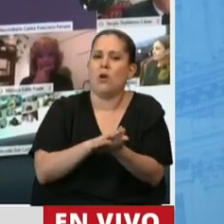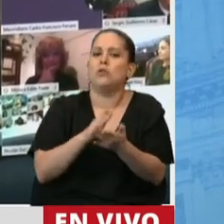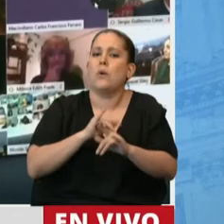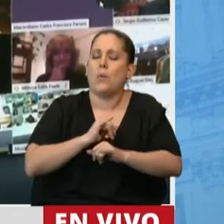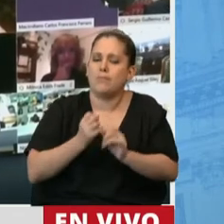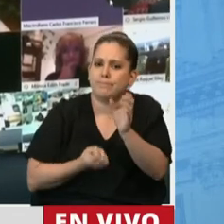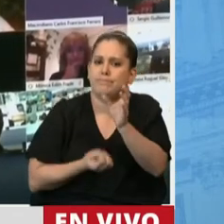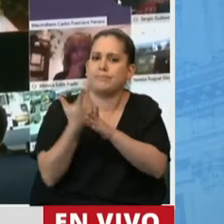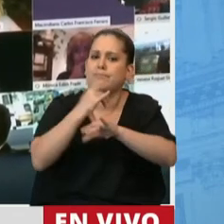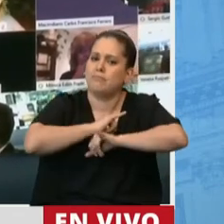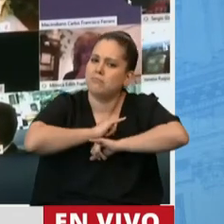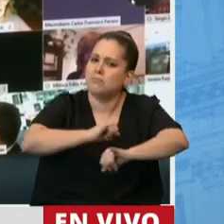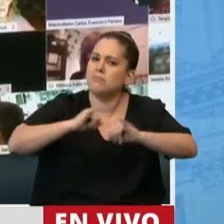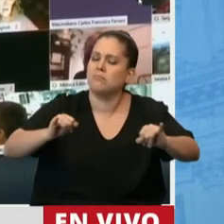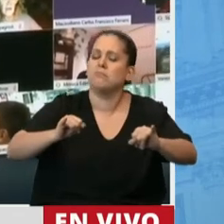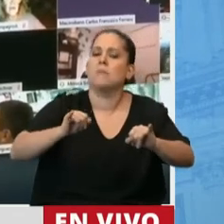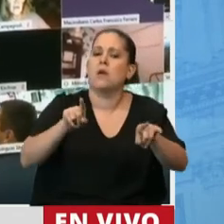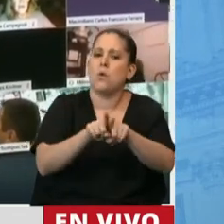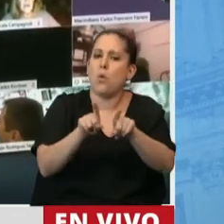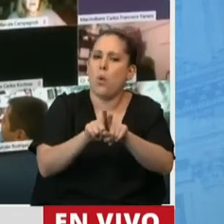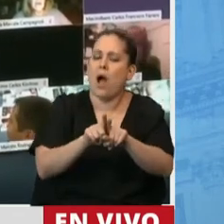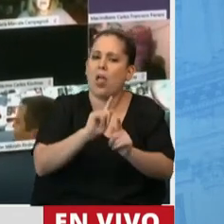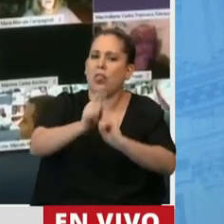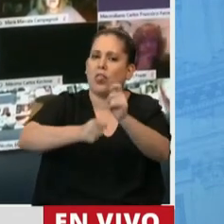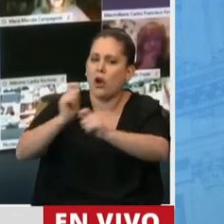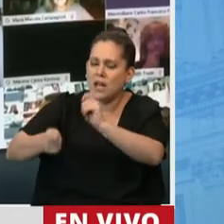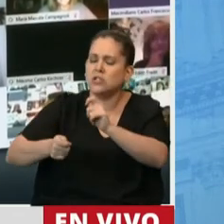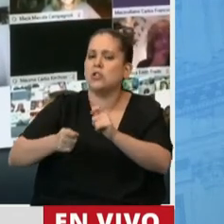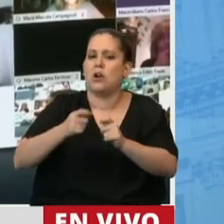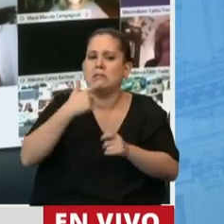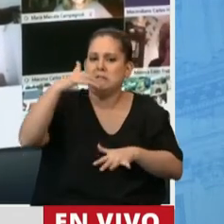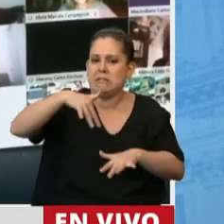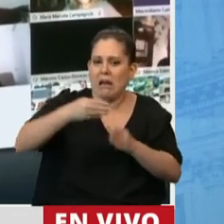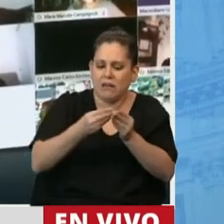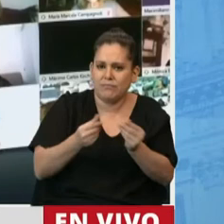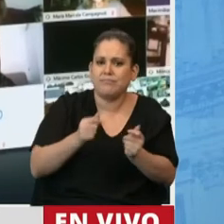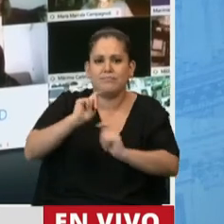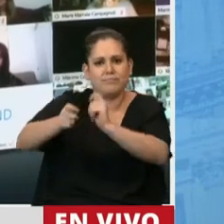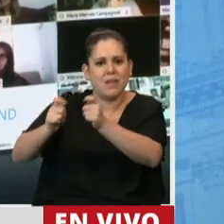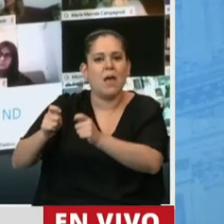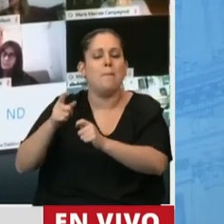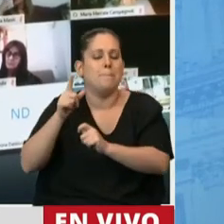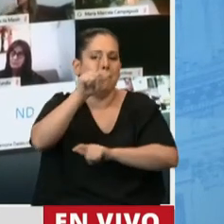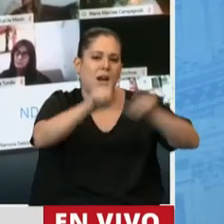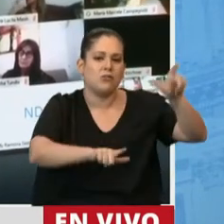campaña nacional que fomentara la donación de plasma de pacientes recuperados de COVID-19.